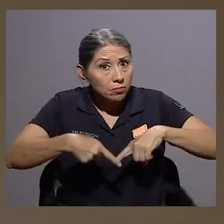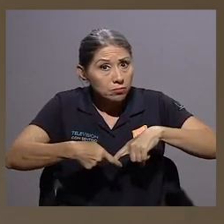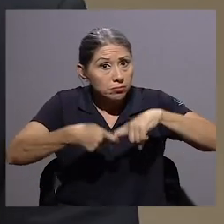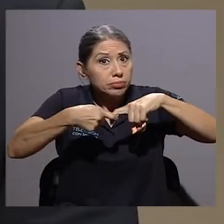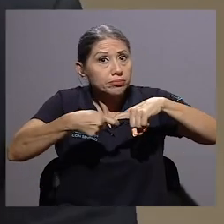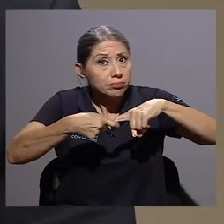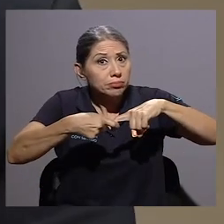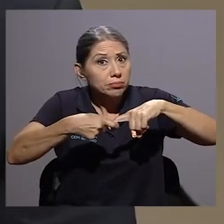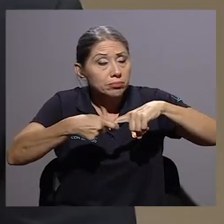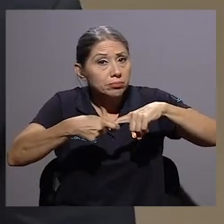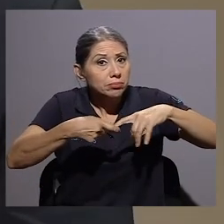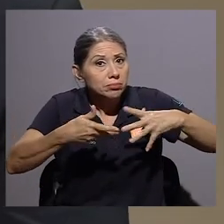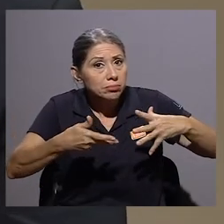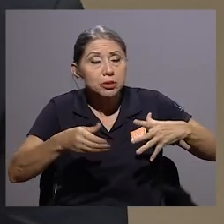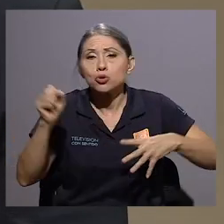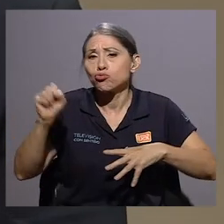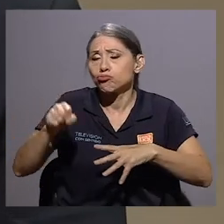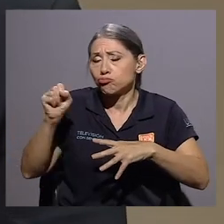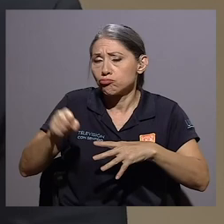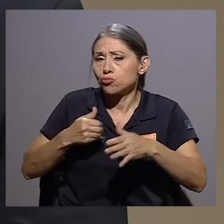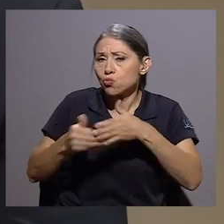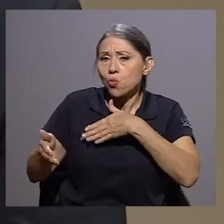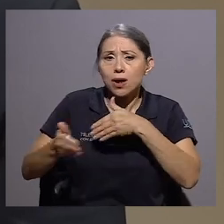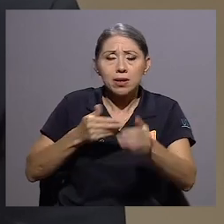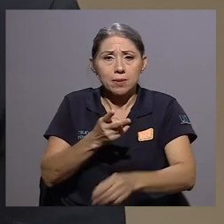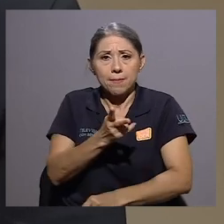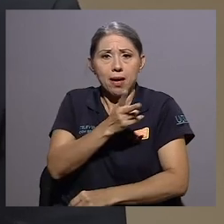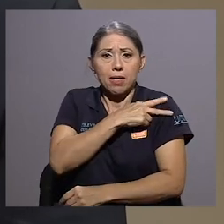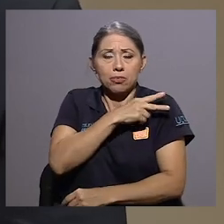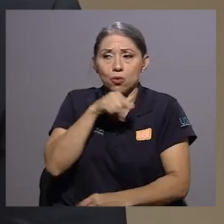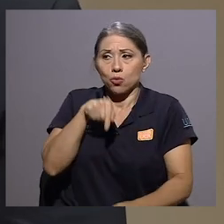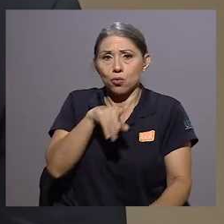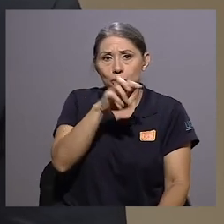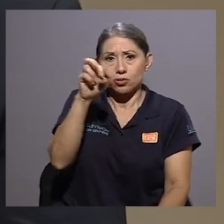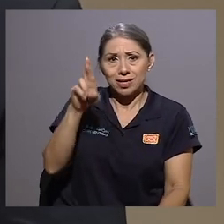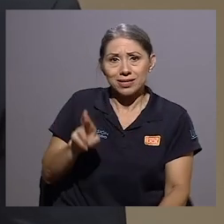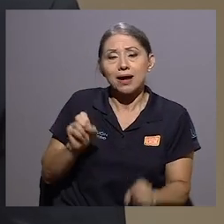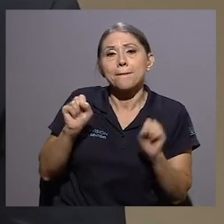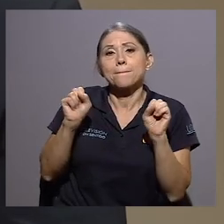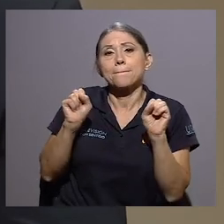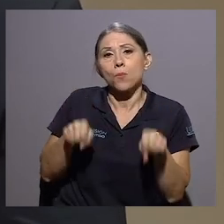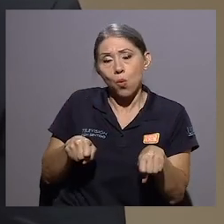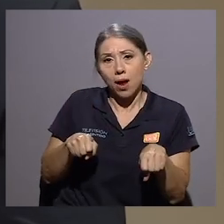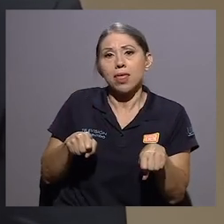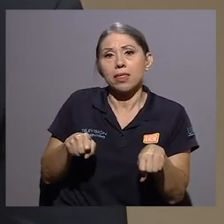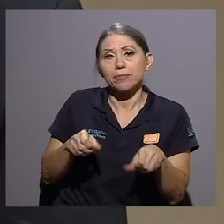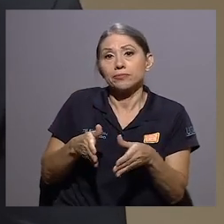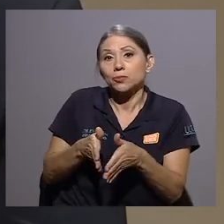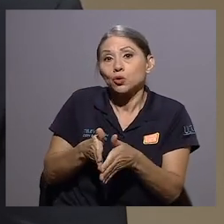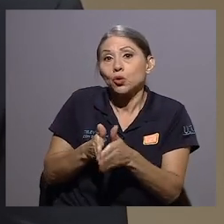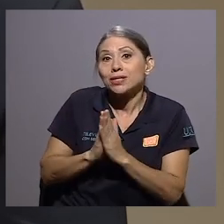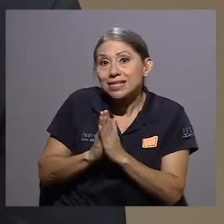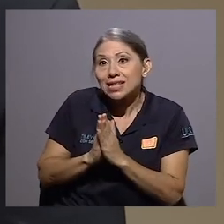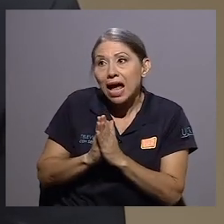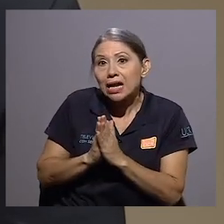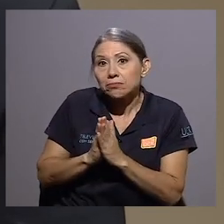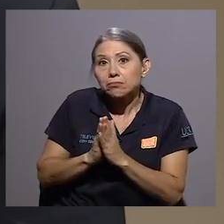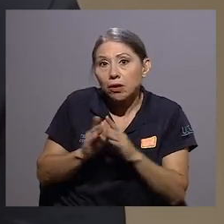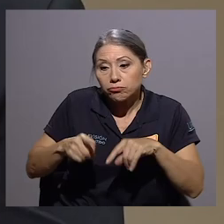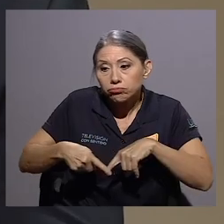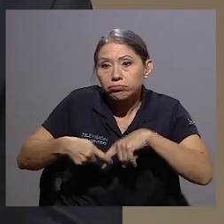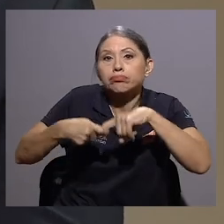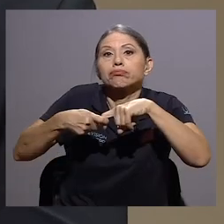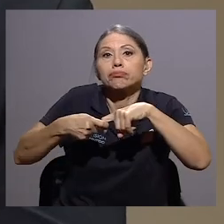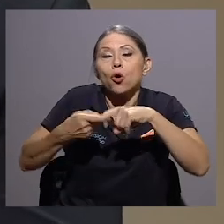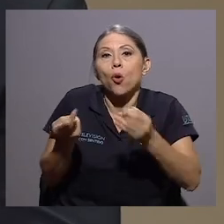Sí, claro. Cualquier patrono en Costa Rica puede solicitar la suspensión colectiva de los contratos